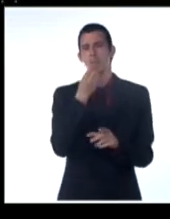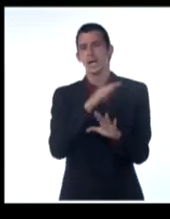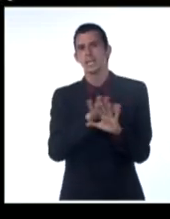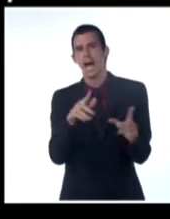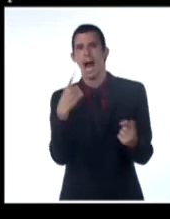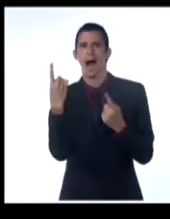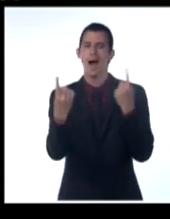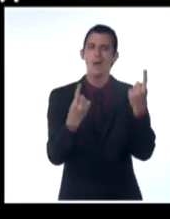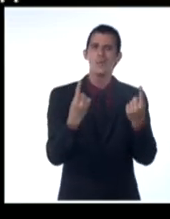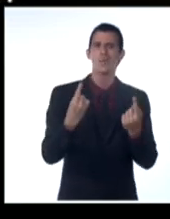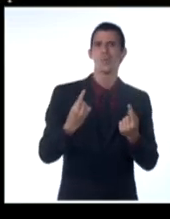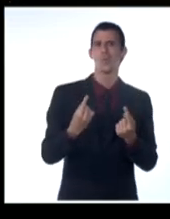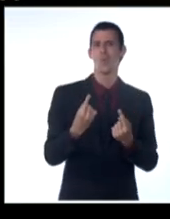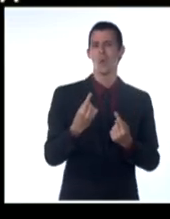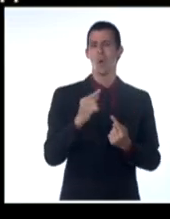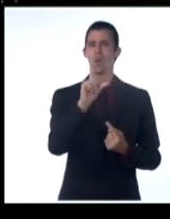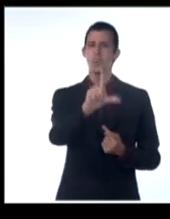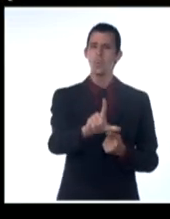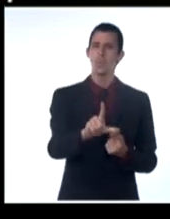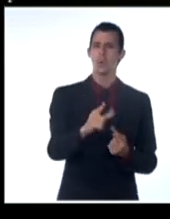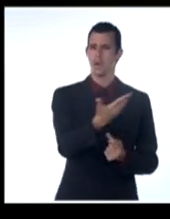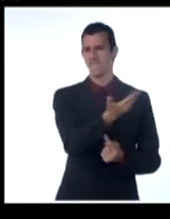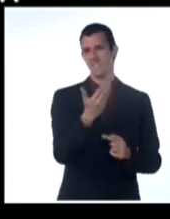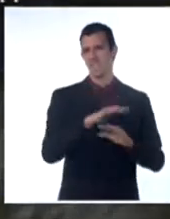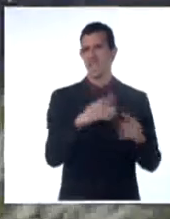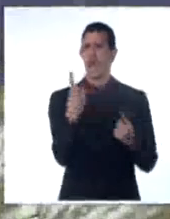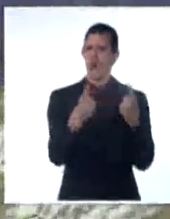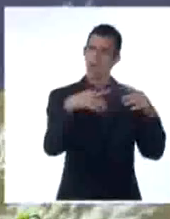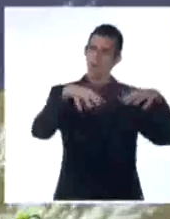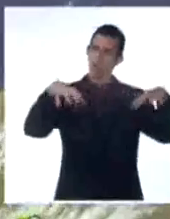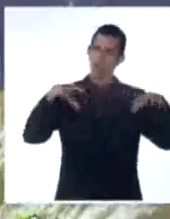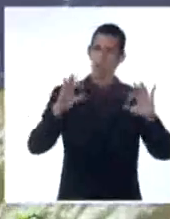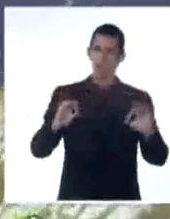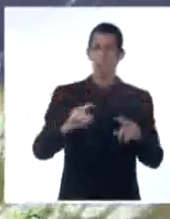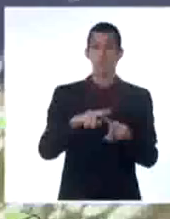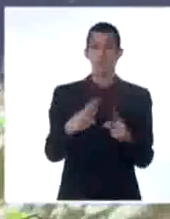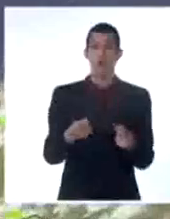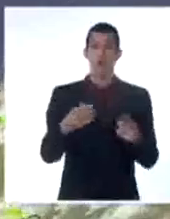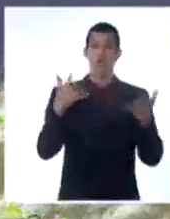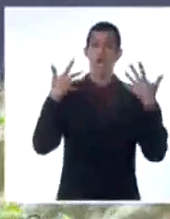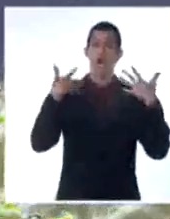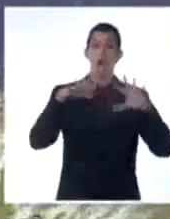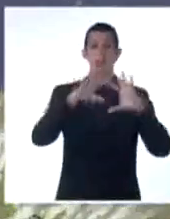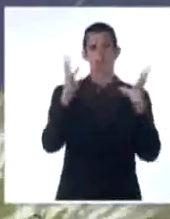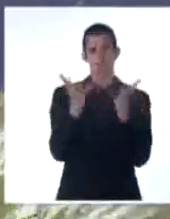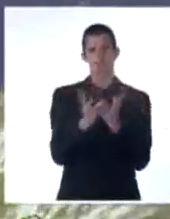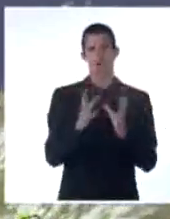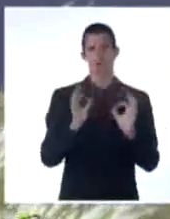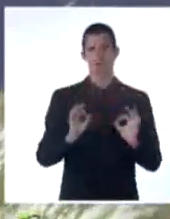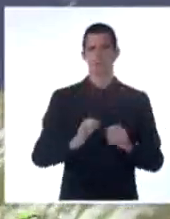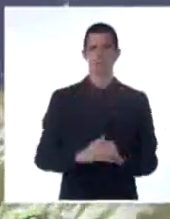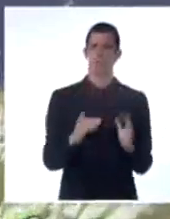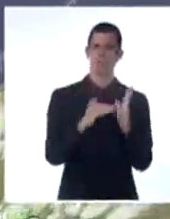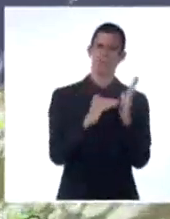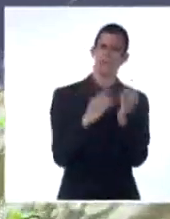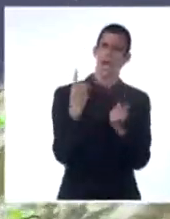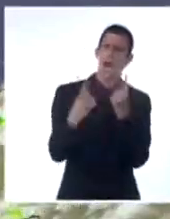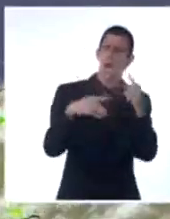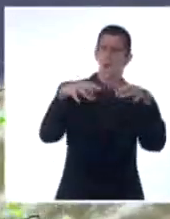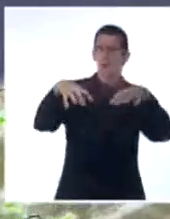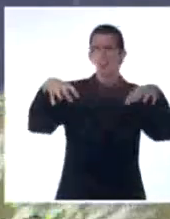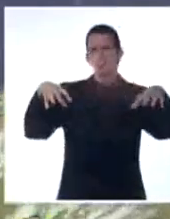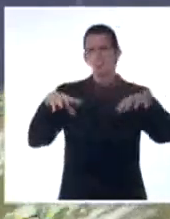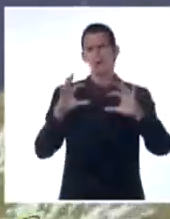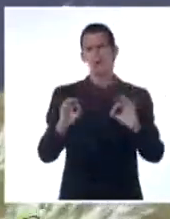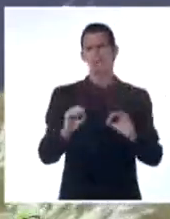presencia de algunas lluvias durante la tarde, producto al calentamiento del día. Así que para mañana, pues calor en todo el país, y en la tarde hay las lluvias en el interior y el